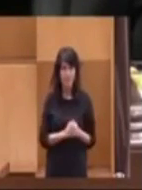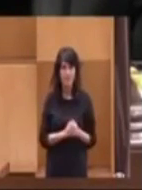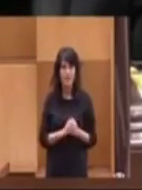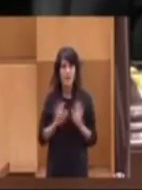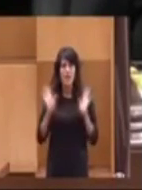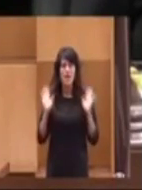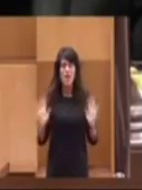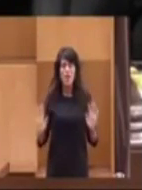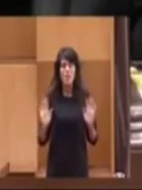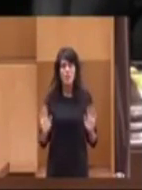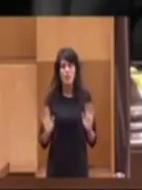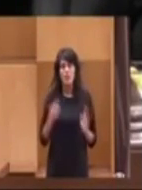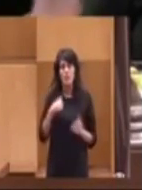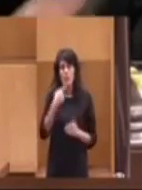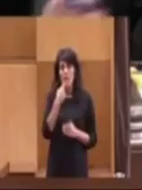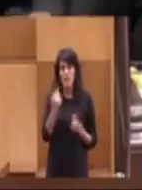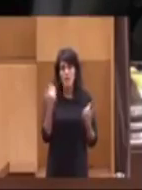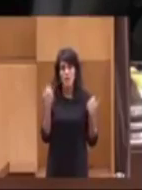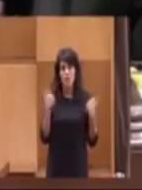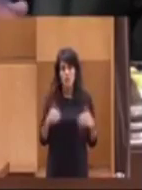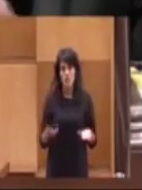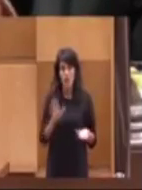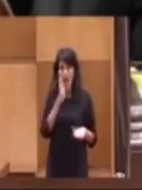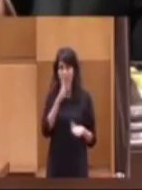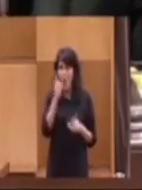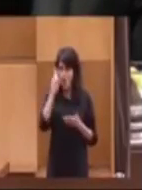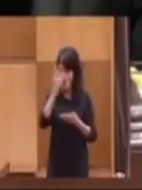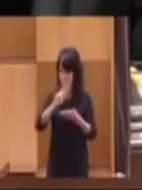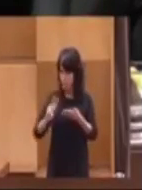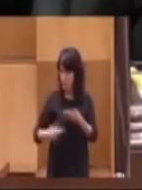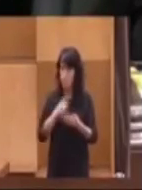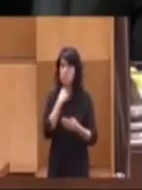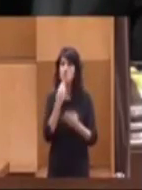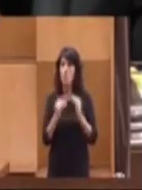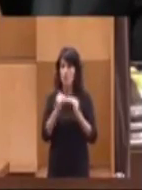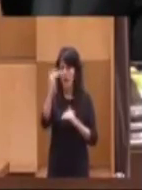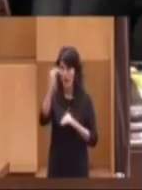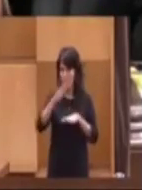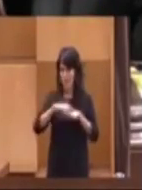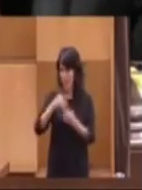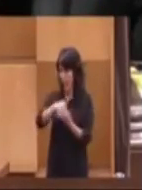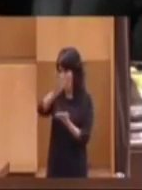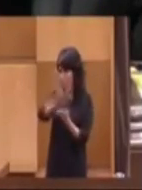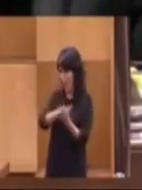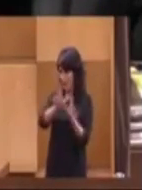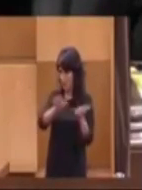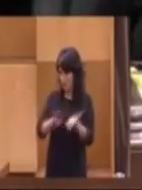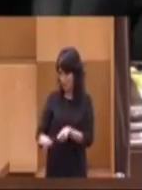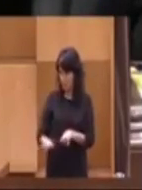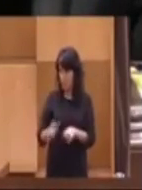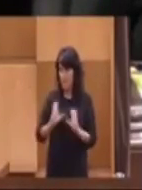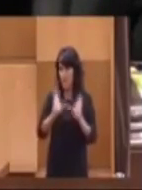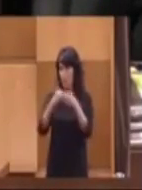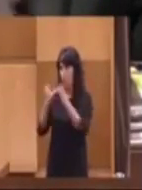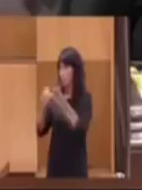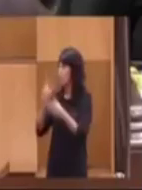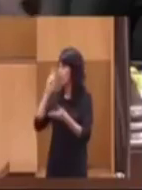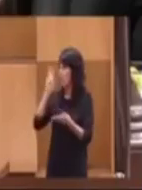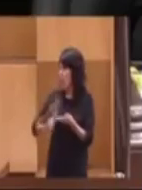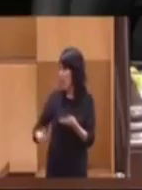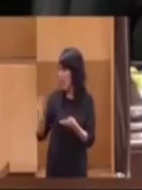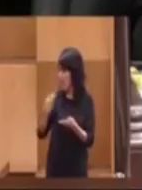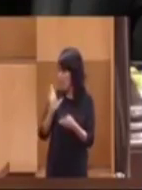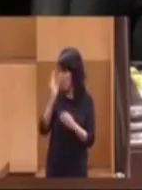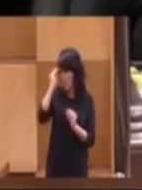No obstante, y dicho esto, que ahora la leeré en alto para que pueda constar en acta y por si el resto de grupos no la han leído, que supongo que